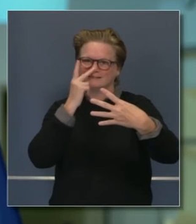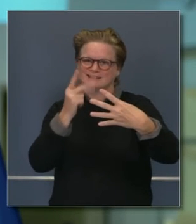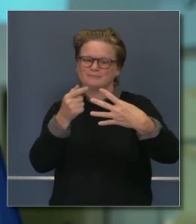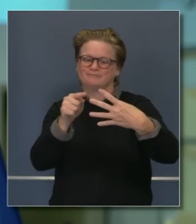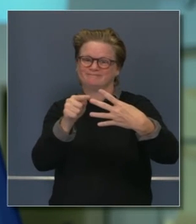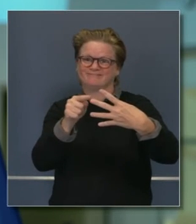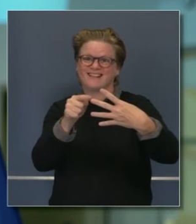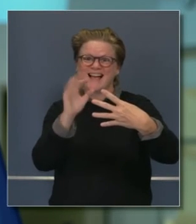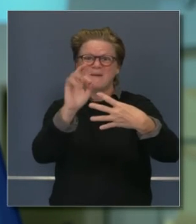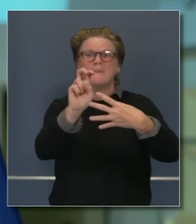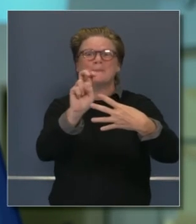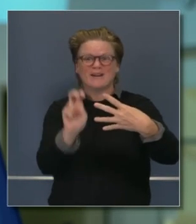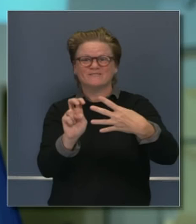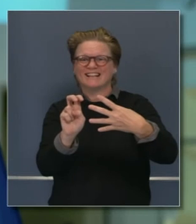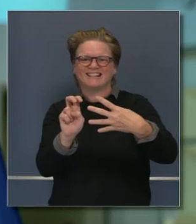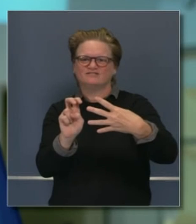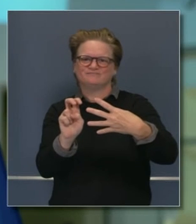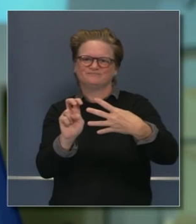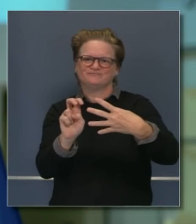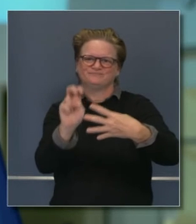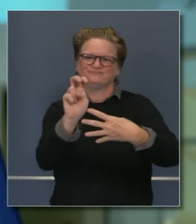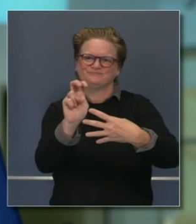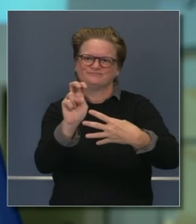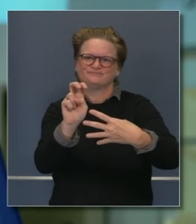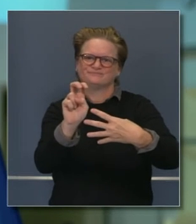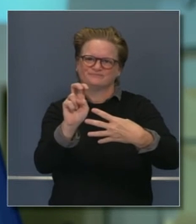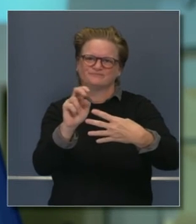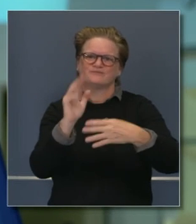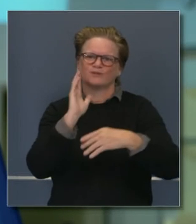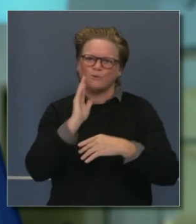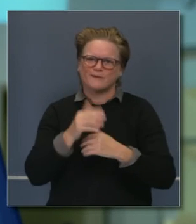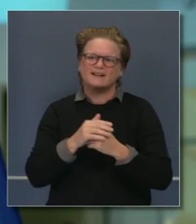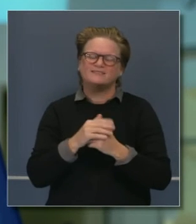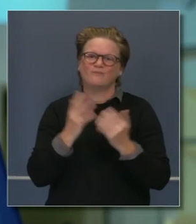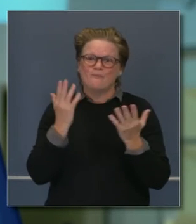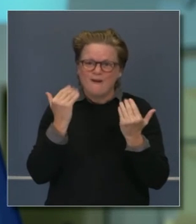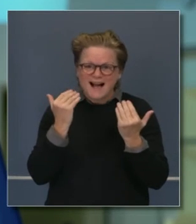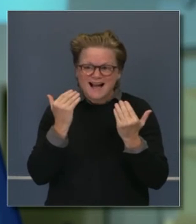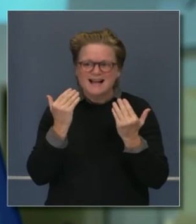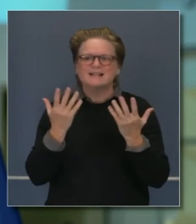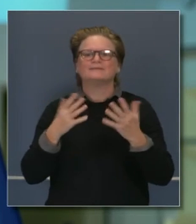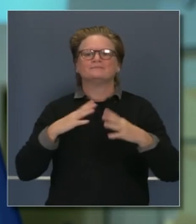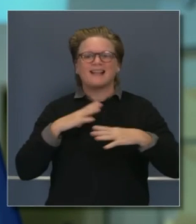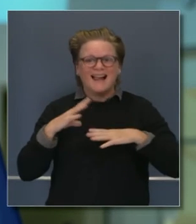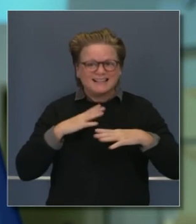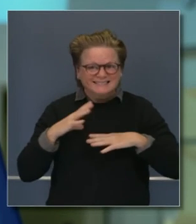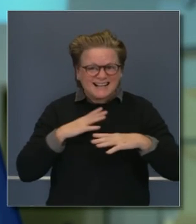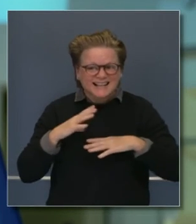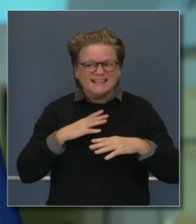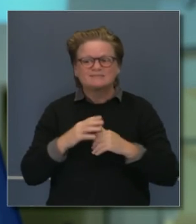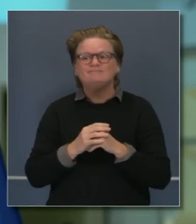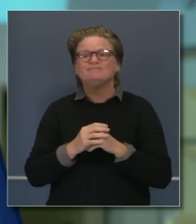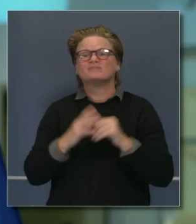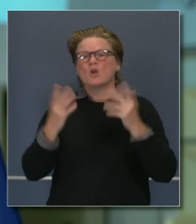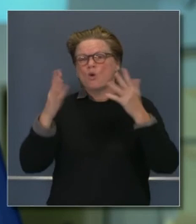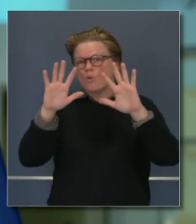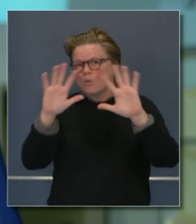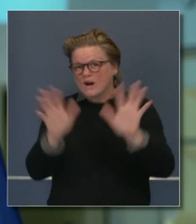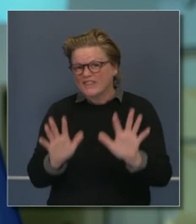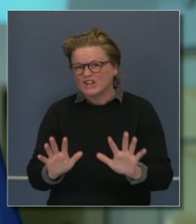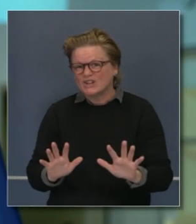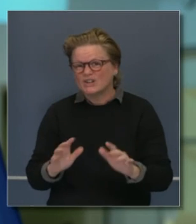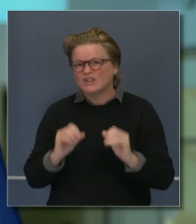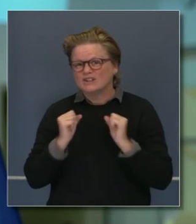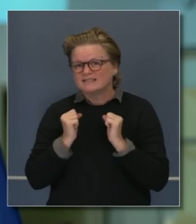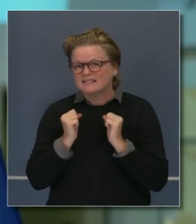a los niveles menos restrictivos. Al entrar a este tiempo frío, los días festivos, queremos trabajar con todos los californianos